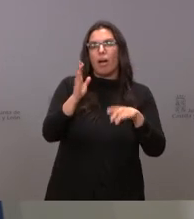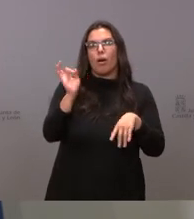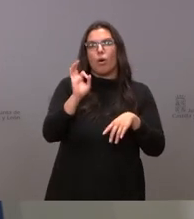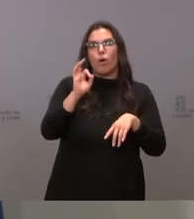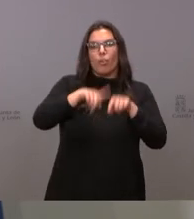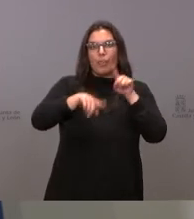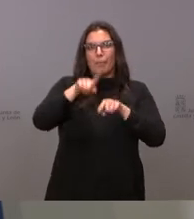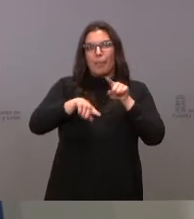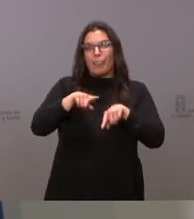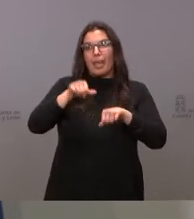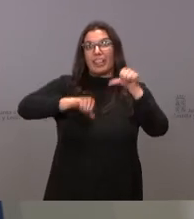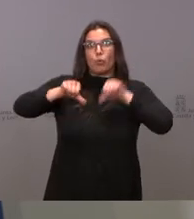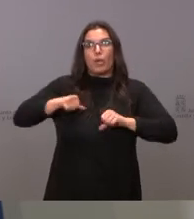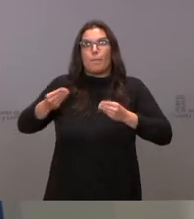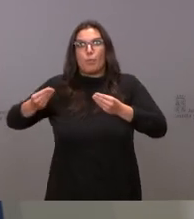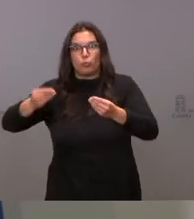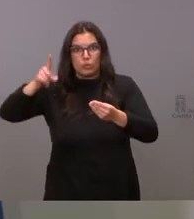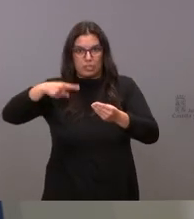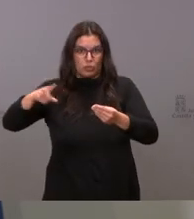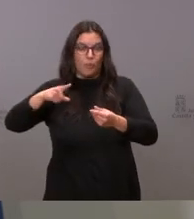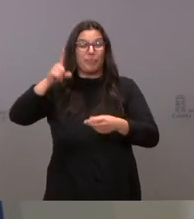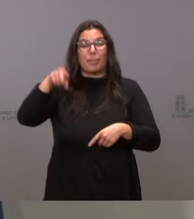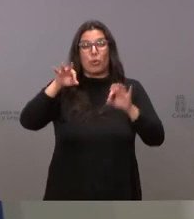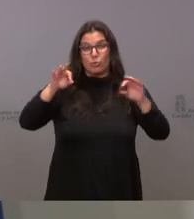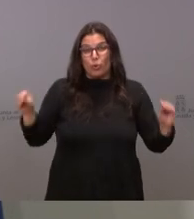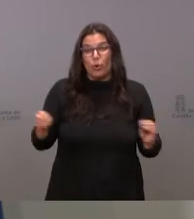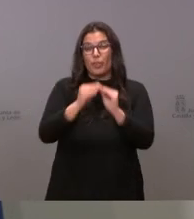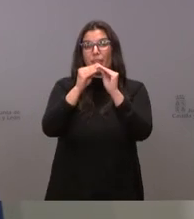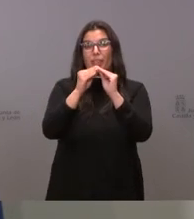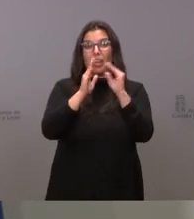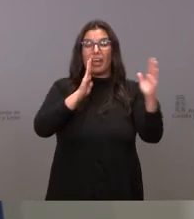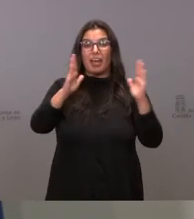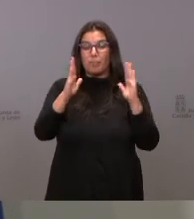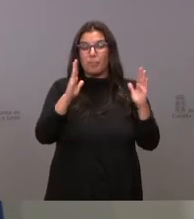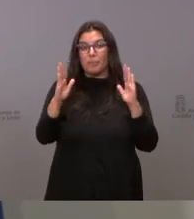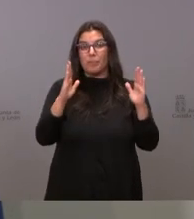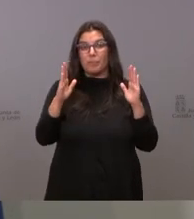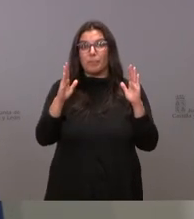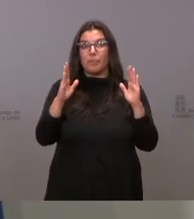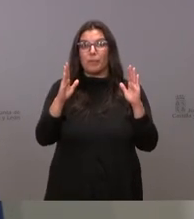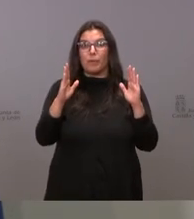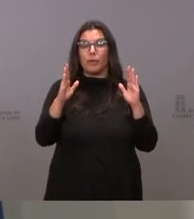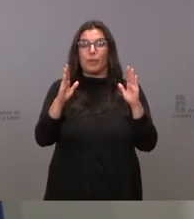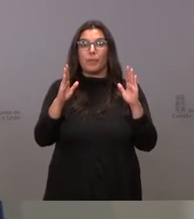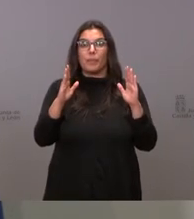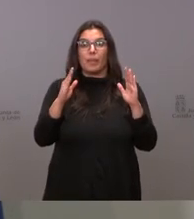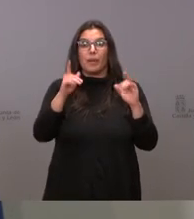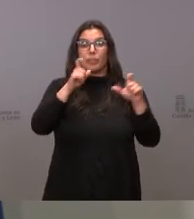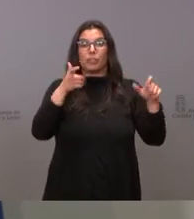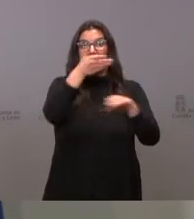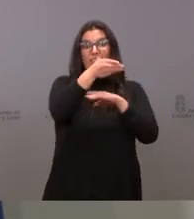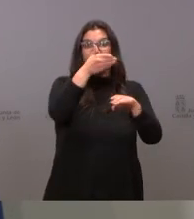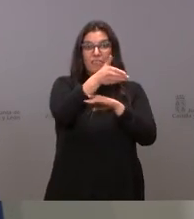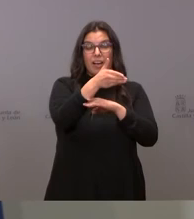actividad quirúrgica y de que esto coincida además con periodos en los cuales hay una cierta retracción a acudir a